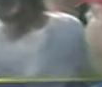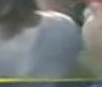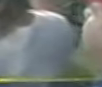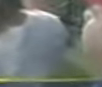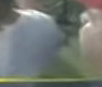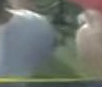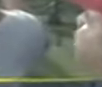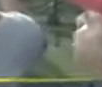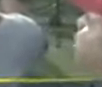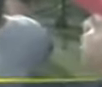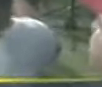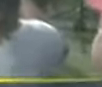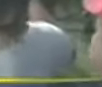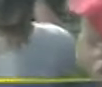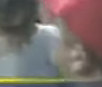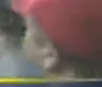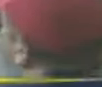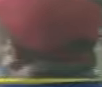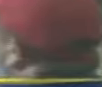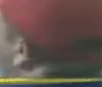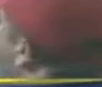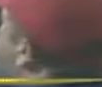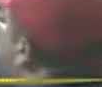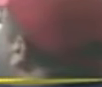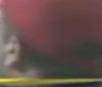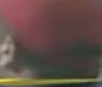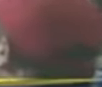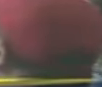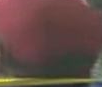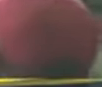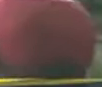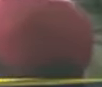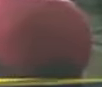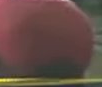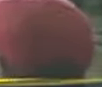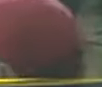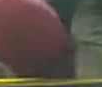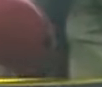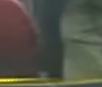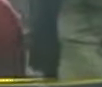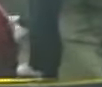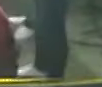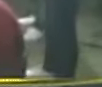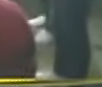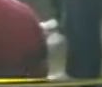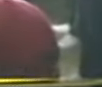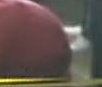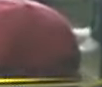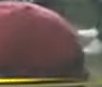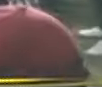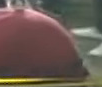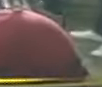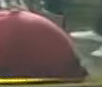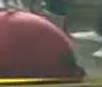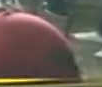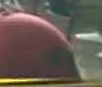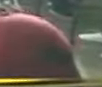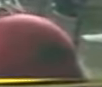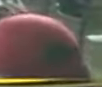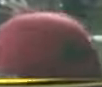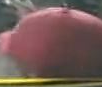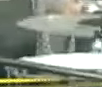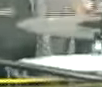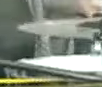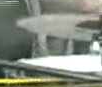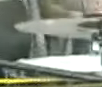pretensiones Yo complacía No escatimaba En